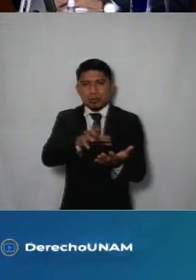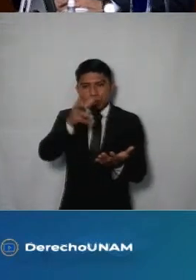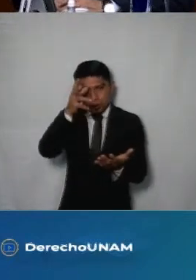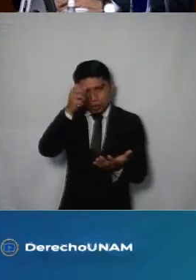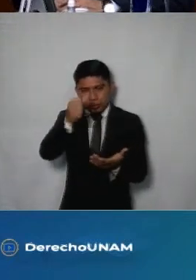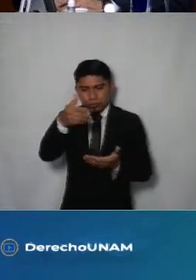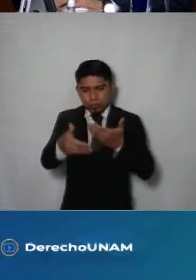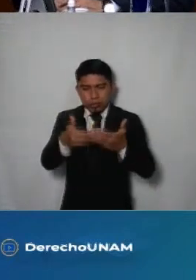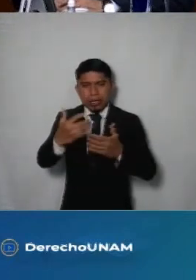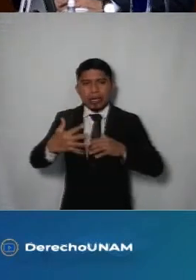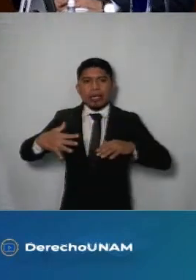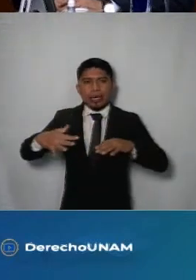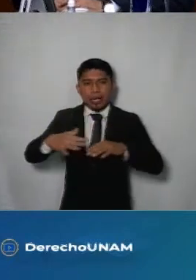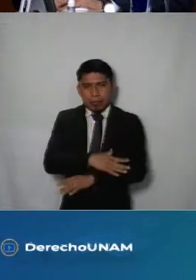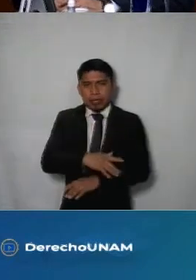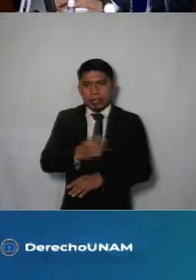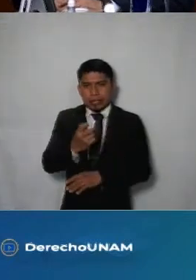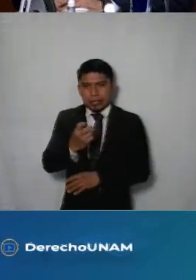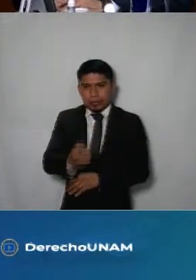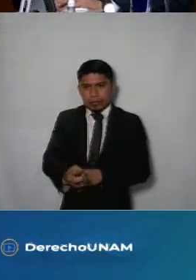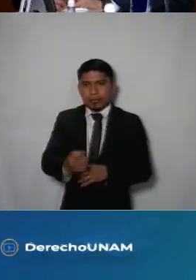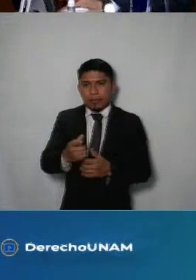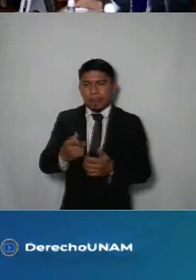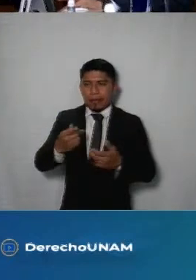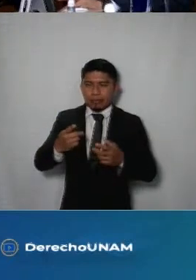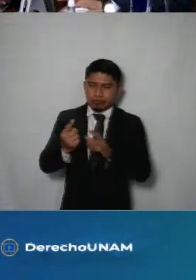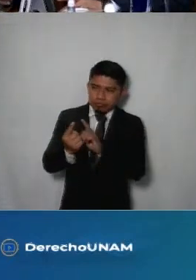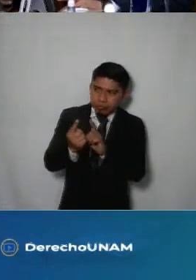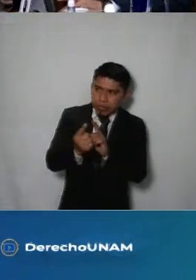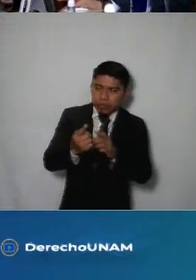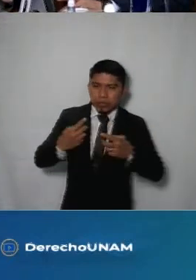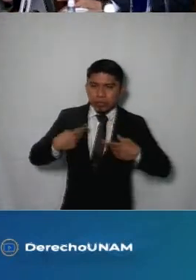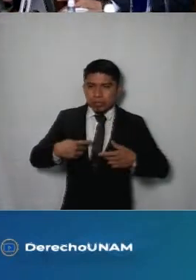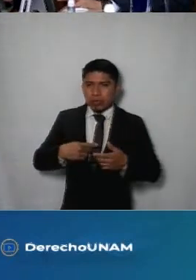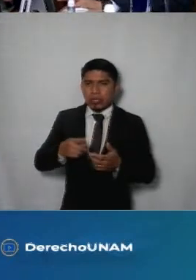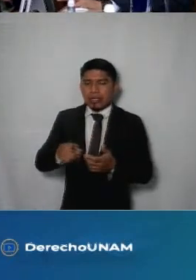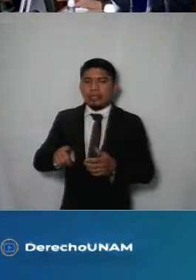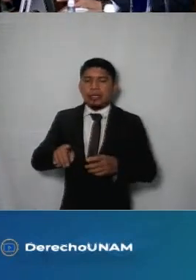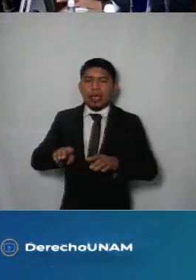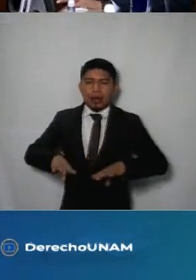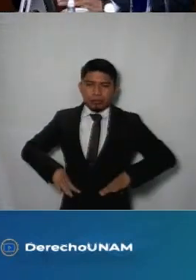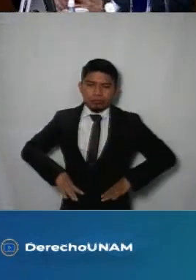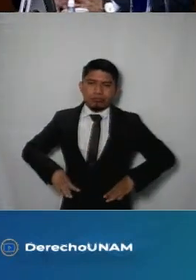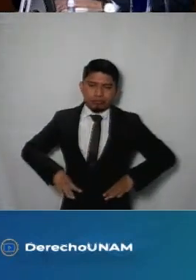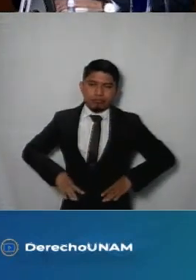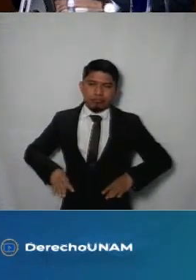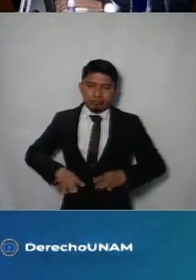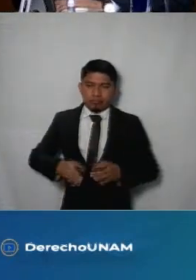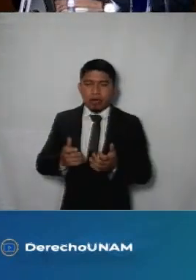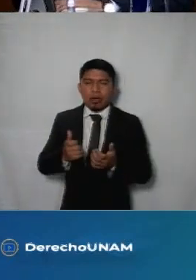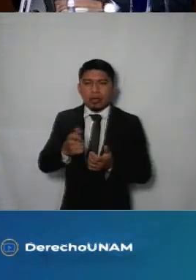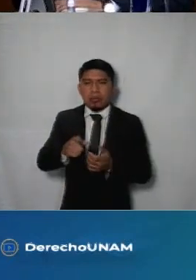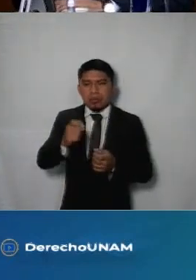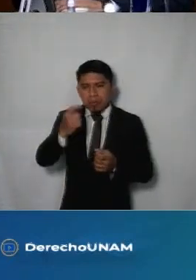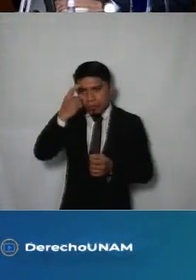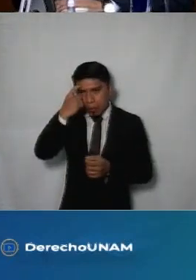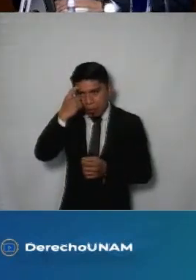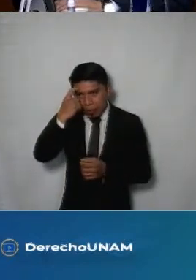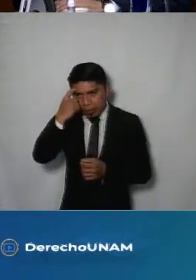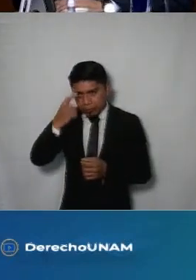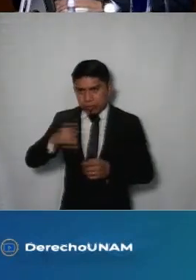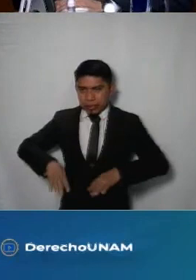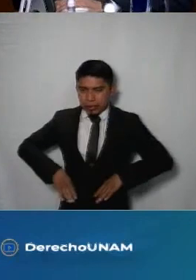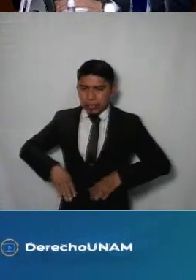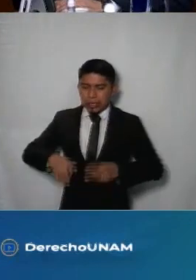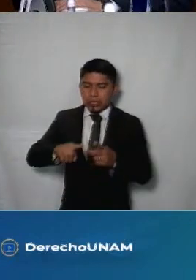concepto que evoluciona y que resulta de la interacción entre las personas con deficiencias y las barreras debidas a la actitud y el entorno